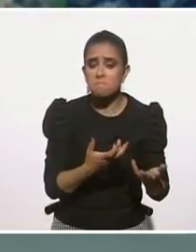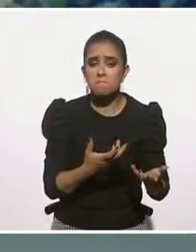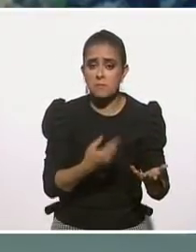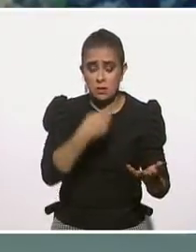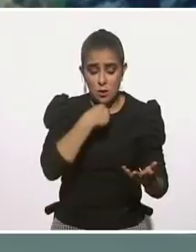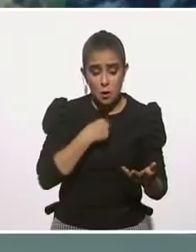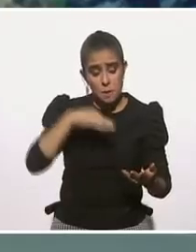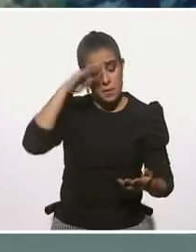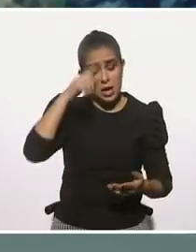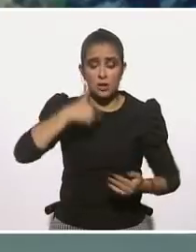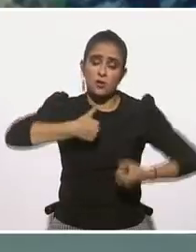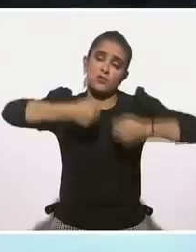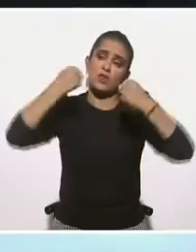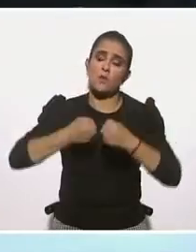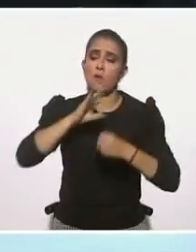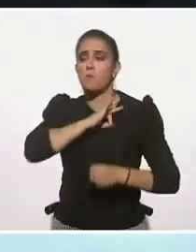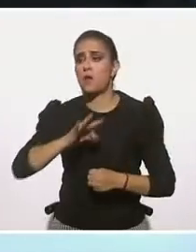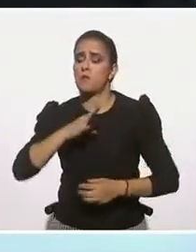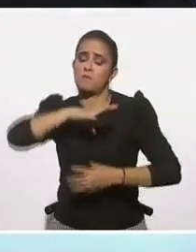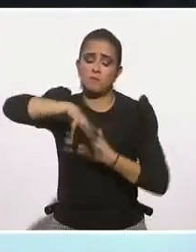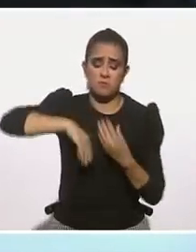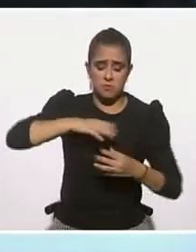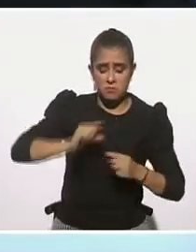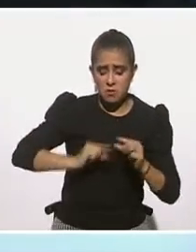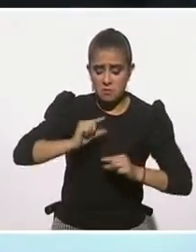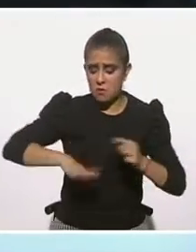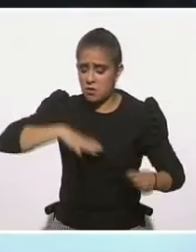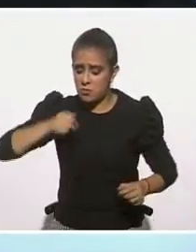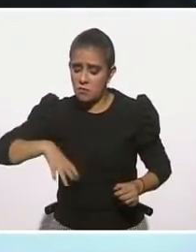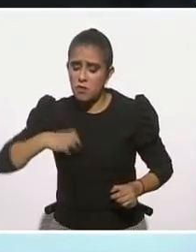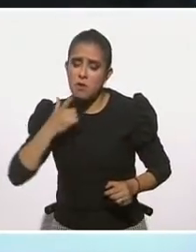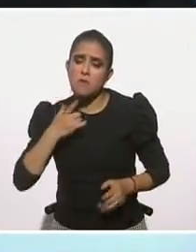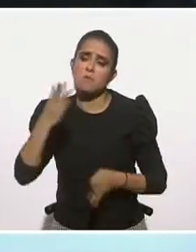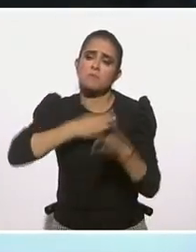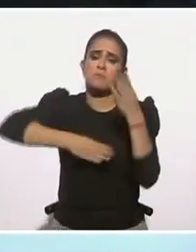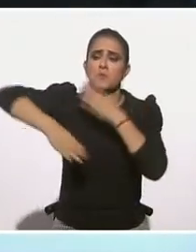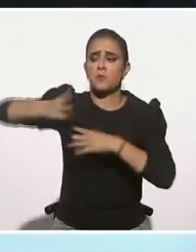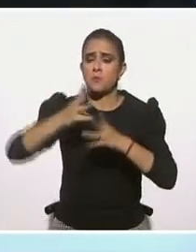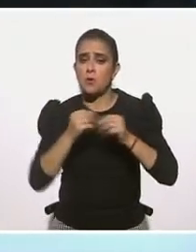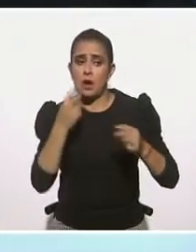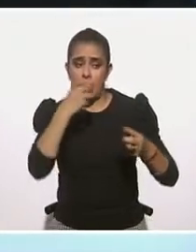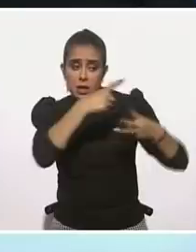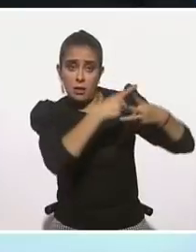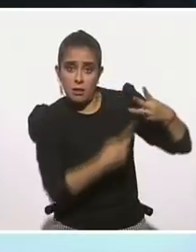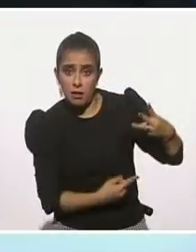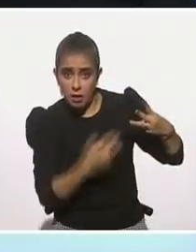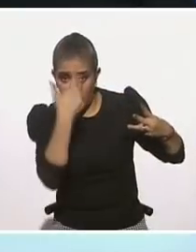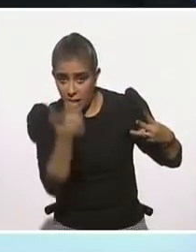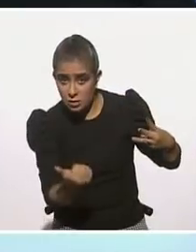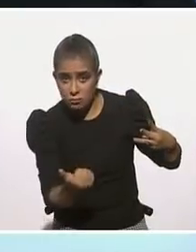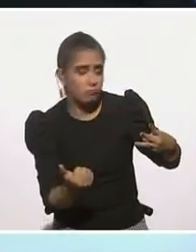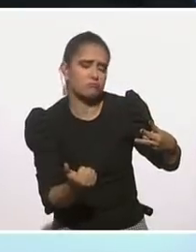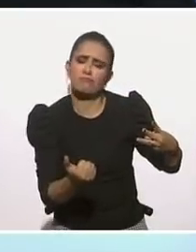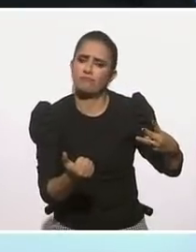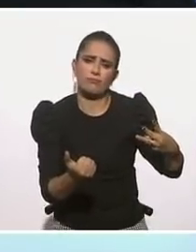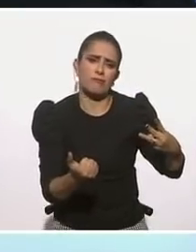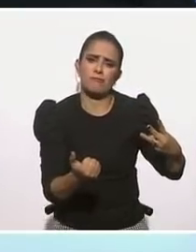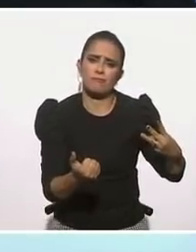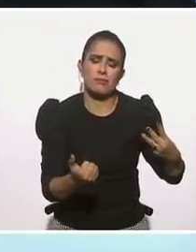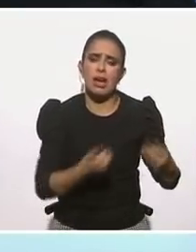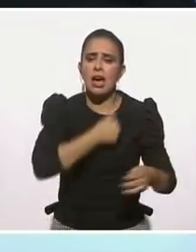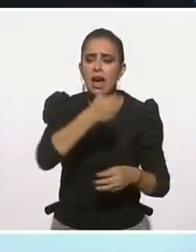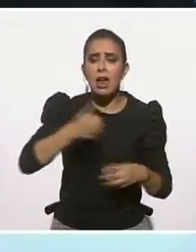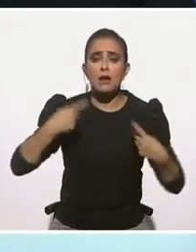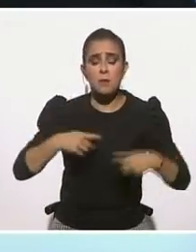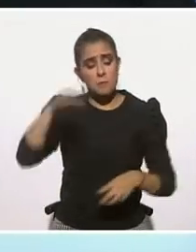camino seguro para llegar a la resiliencia. La resiliencia sí es un terreno que se obtiene a través de la práctica. O si es algo que no podemos decir